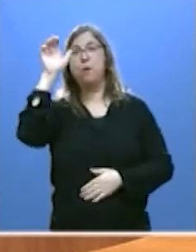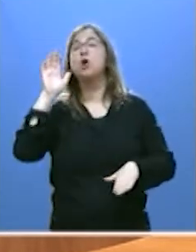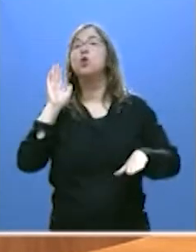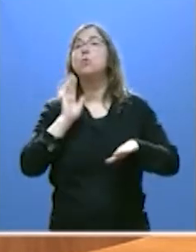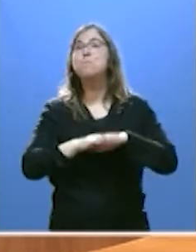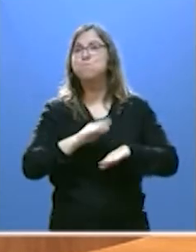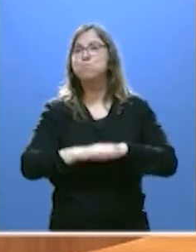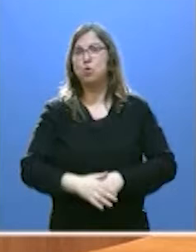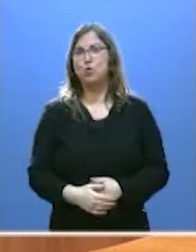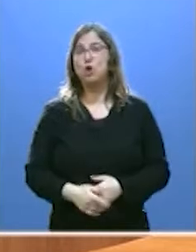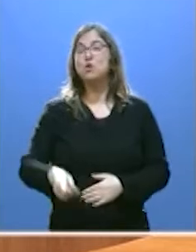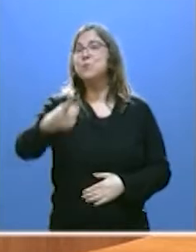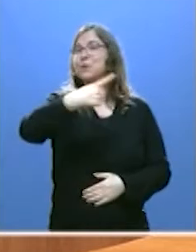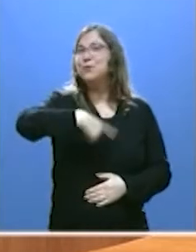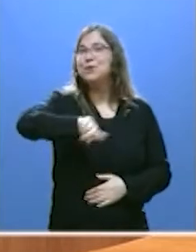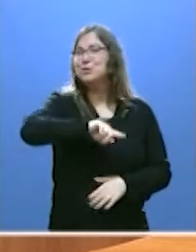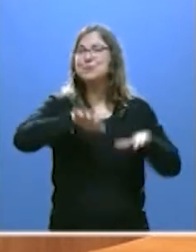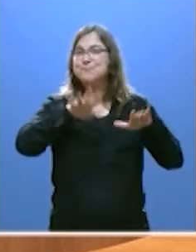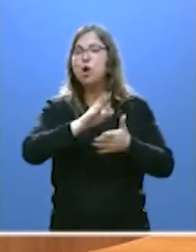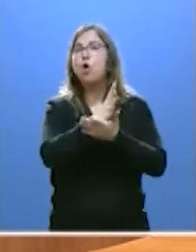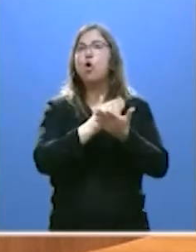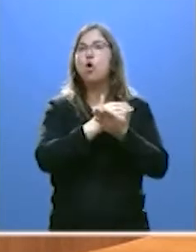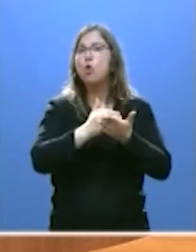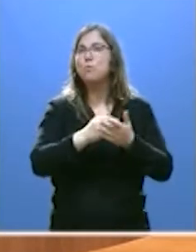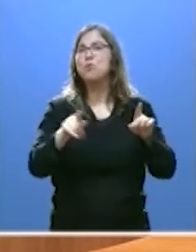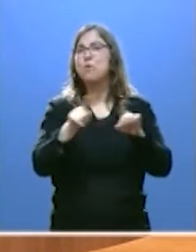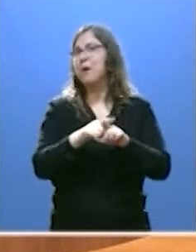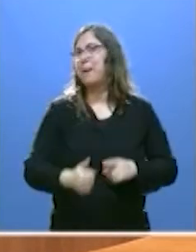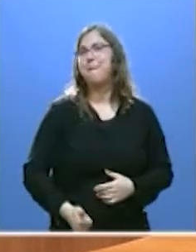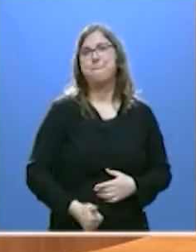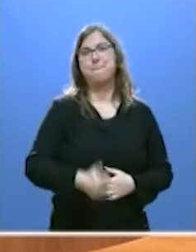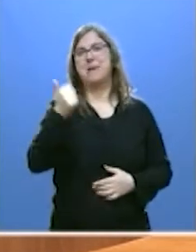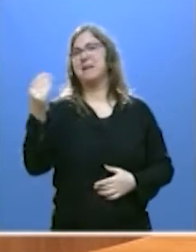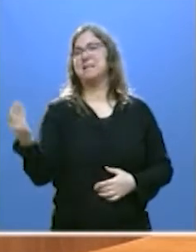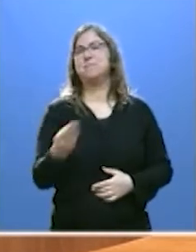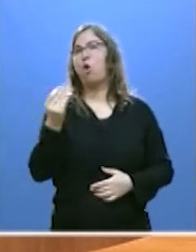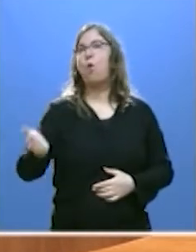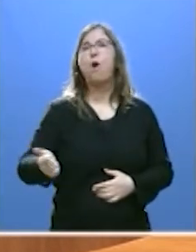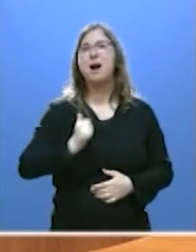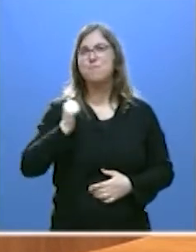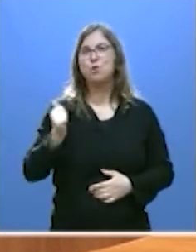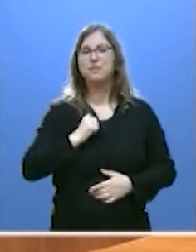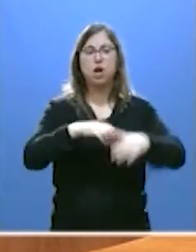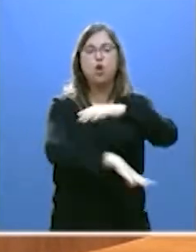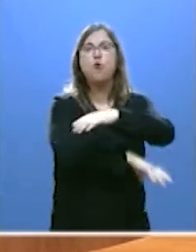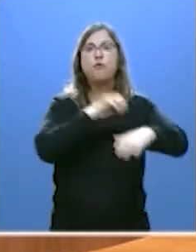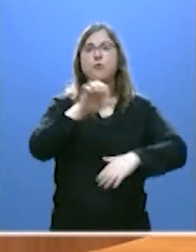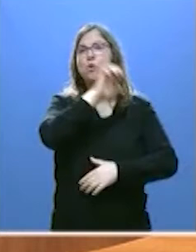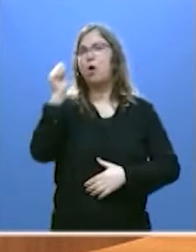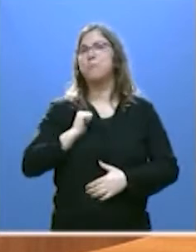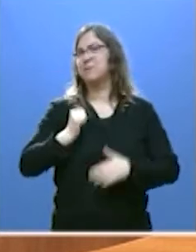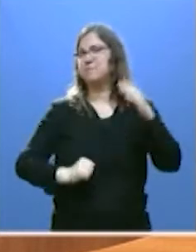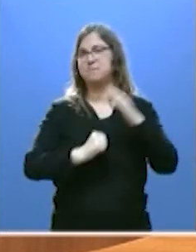estamos entre las comunidades autónomas que más y mejor hemos aprovechado los fondos europeos.